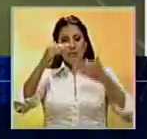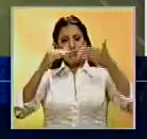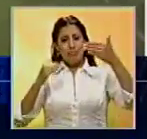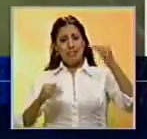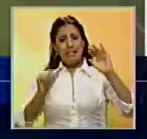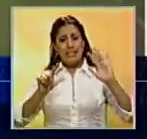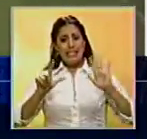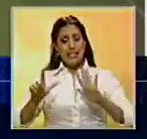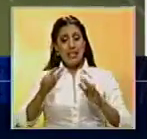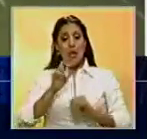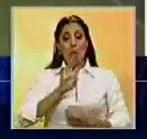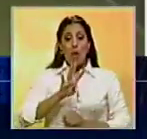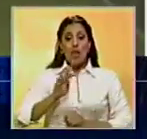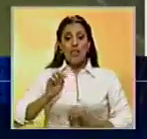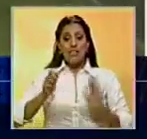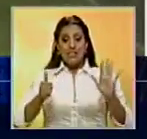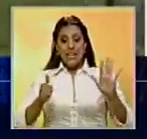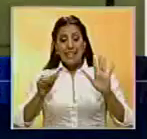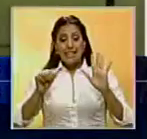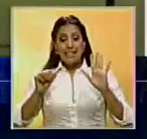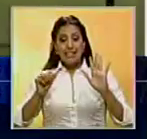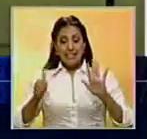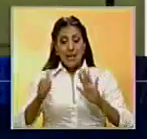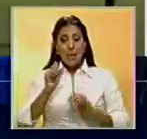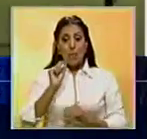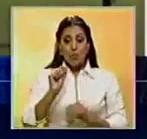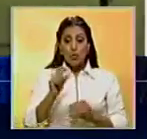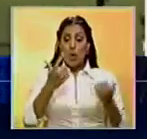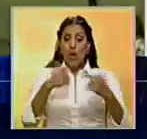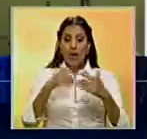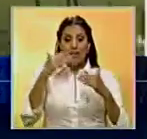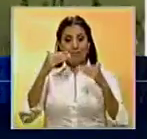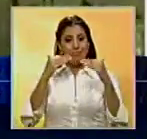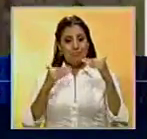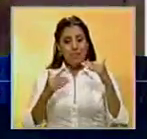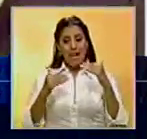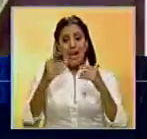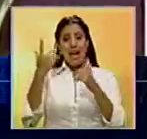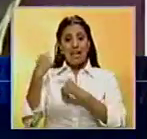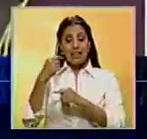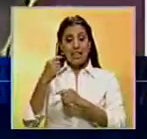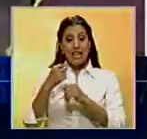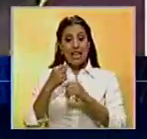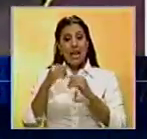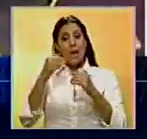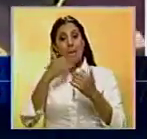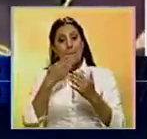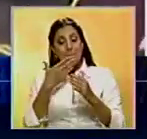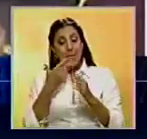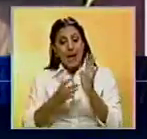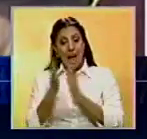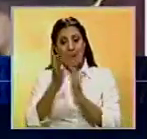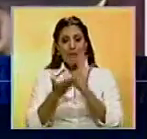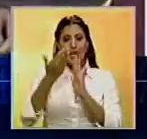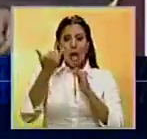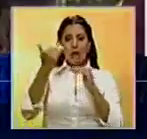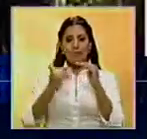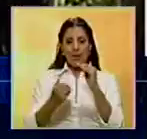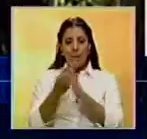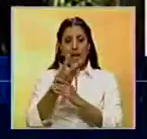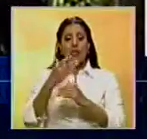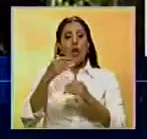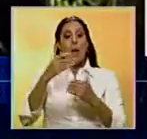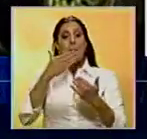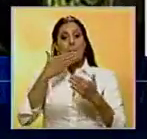77 con 456 puntos. La vino tinto bajó tres posiciones con respecto al mes pasado. El ranking es comandado por Argentina,